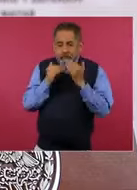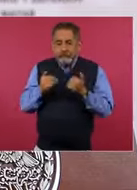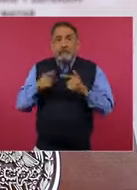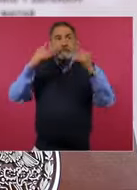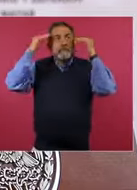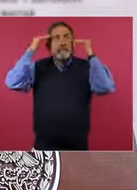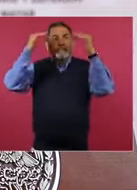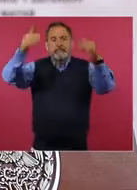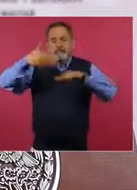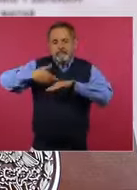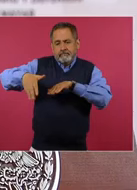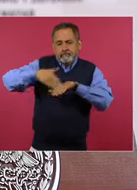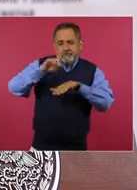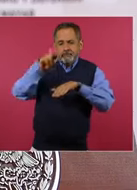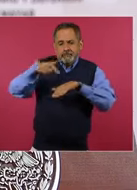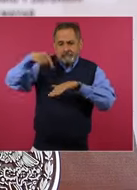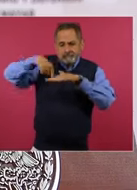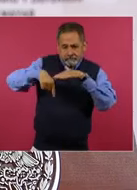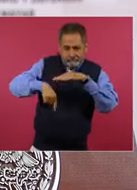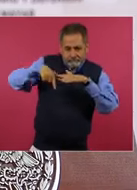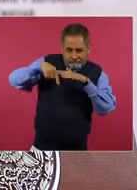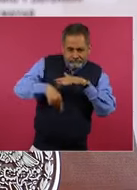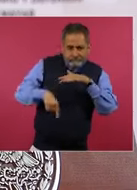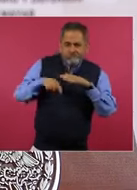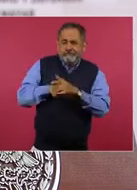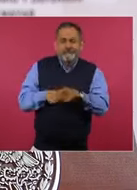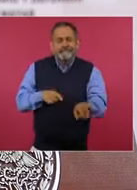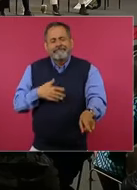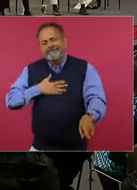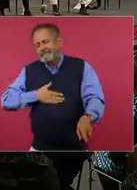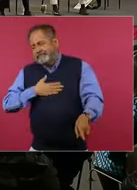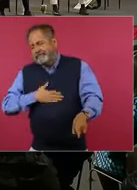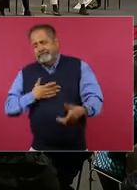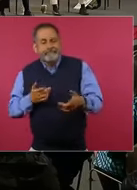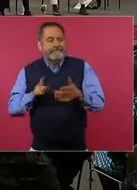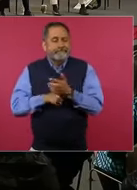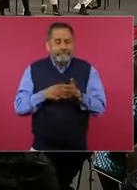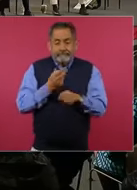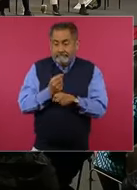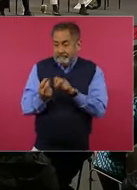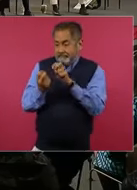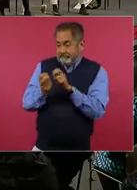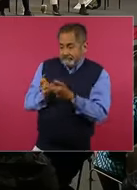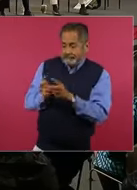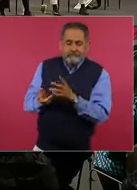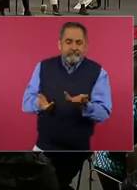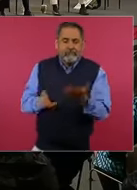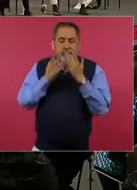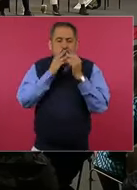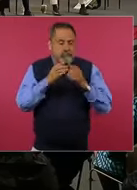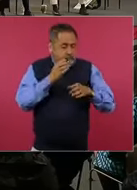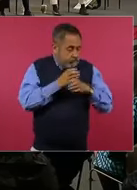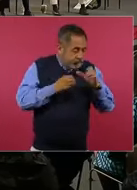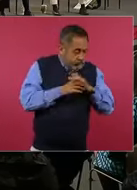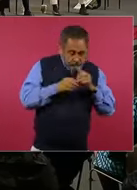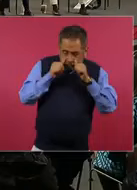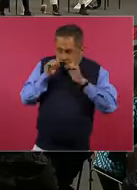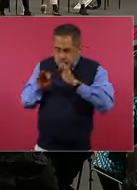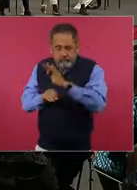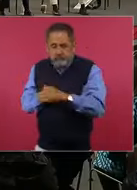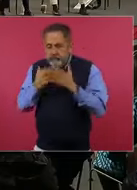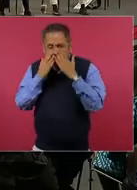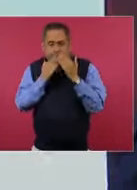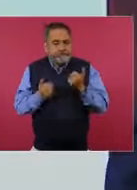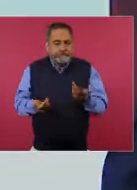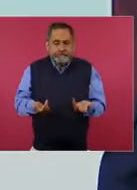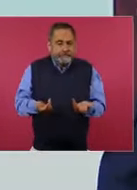arreglar los baños, arreglar el propio consultorio, hasta temas de equipo médico. Equipo médico como